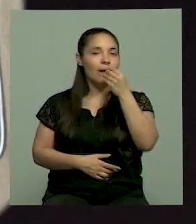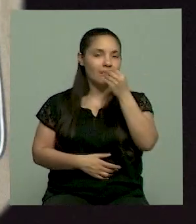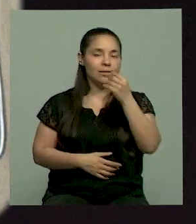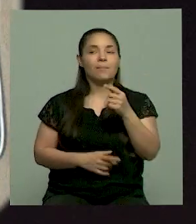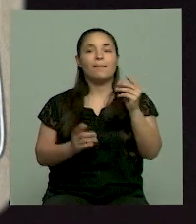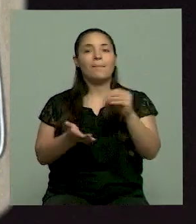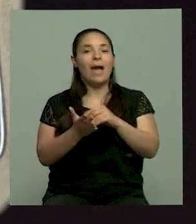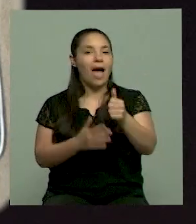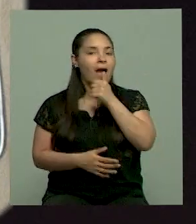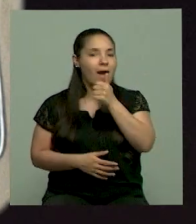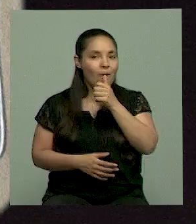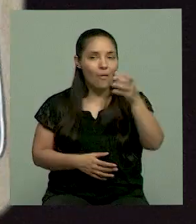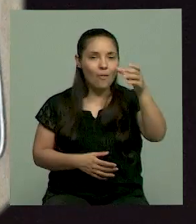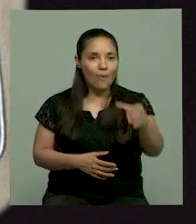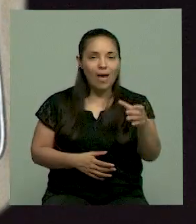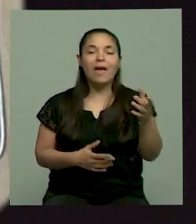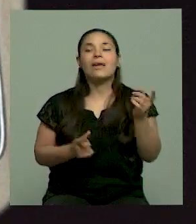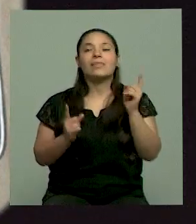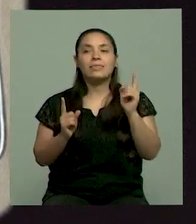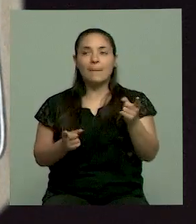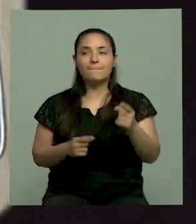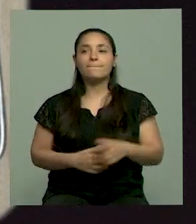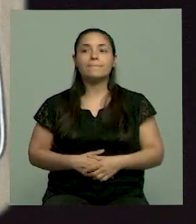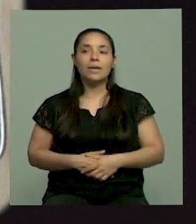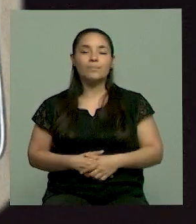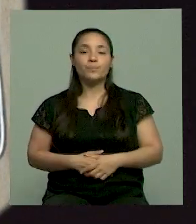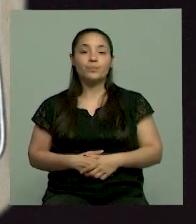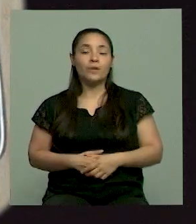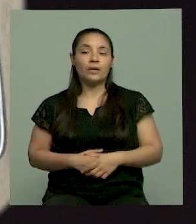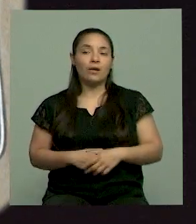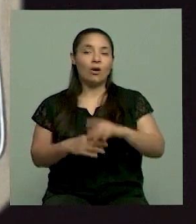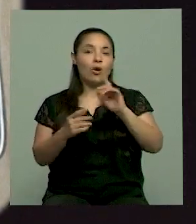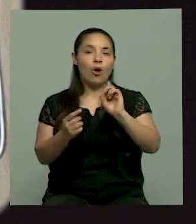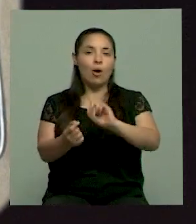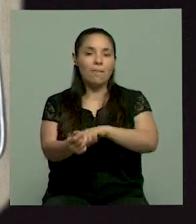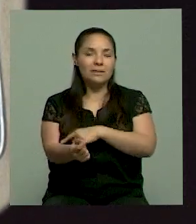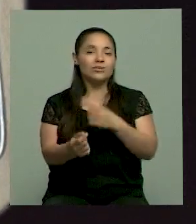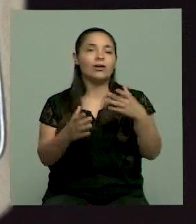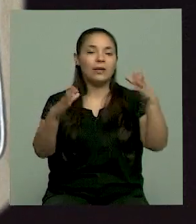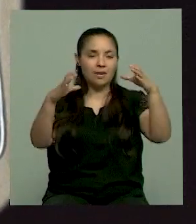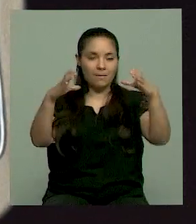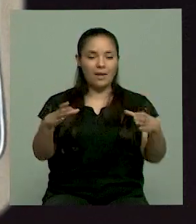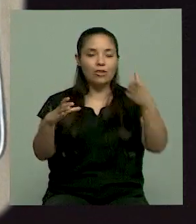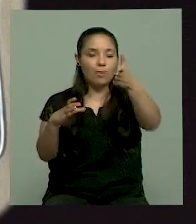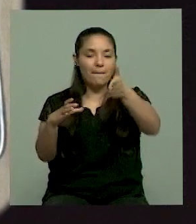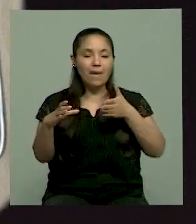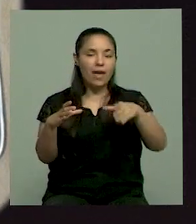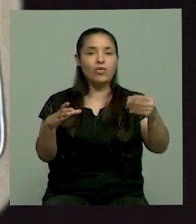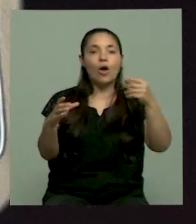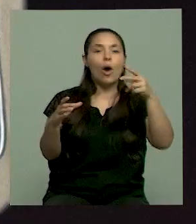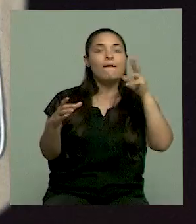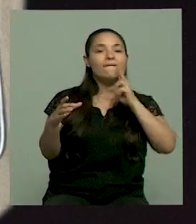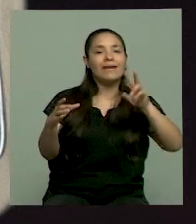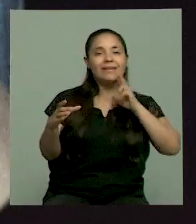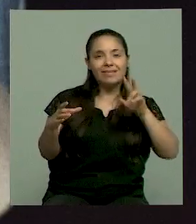de agua, que antes no estaba en la pirámide, y tienen en convencionales medio plato de vegetales, un cuarto plato de